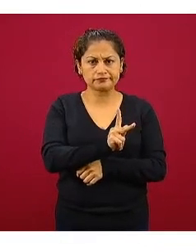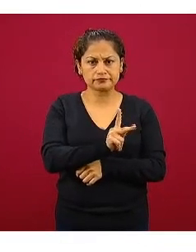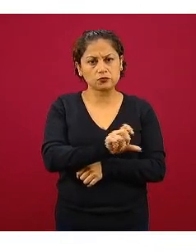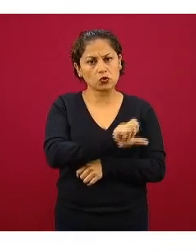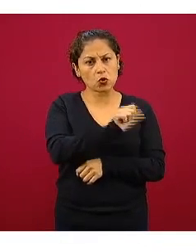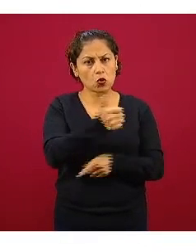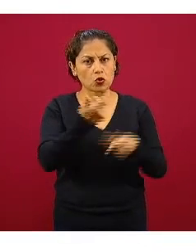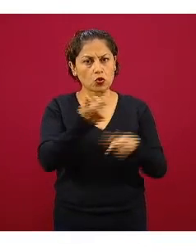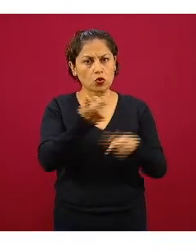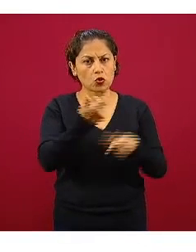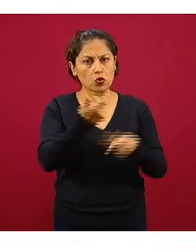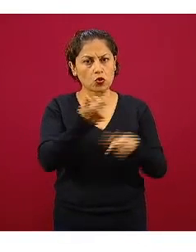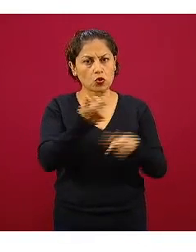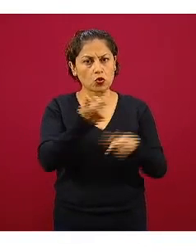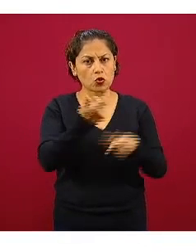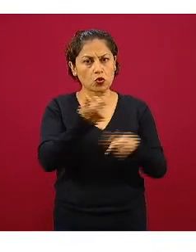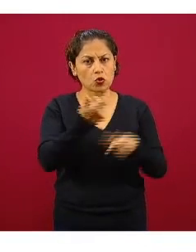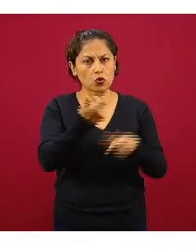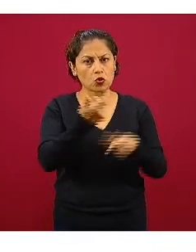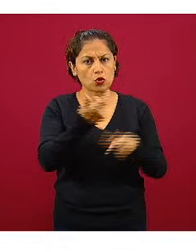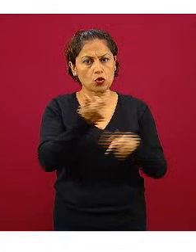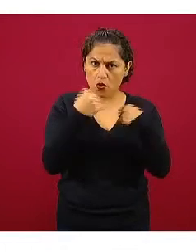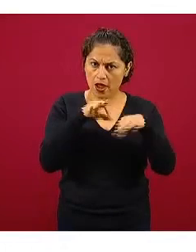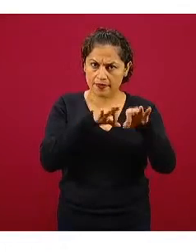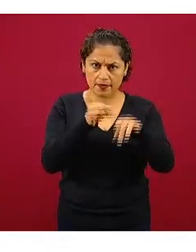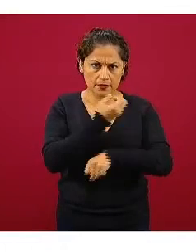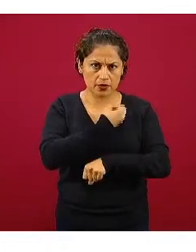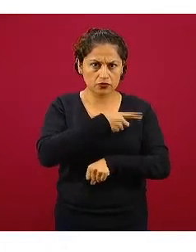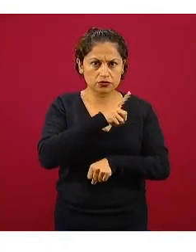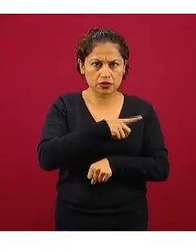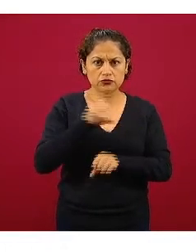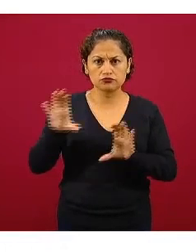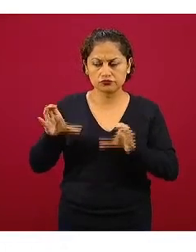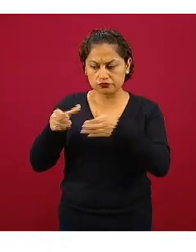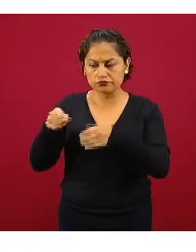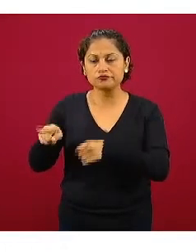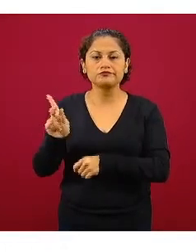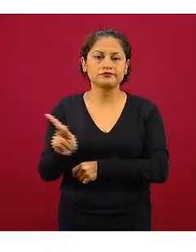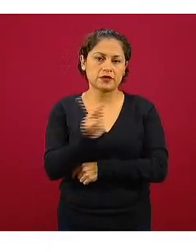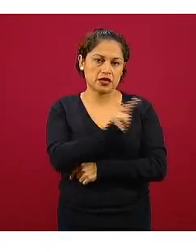existe de los casos en general fuera del personal de salud la siguiente